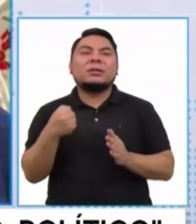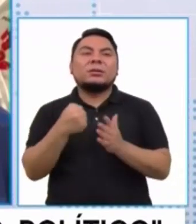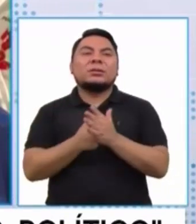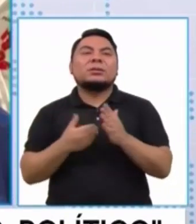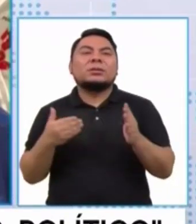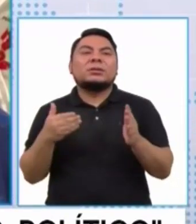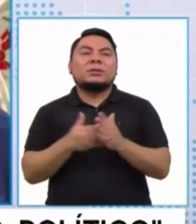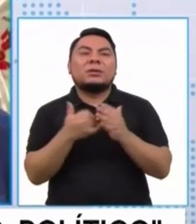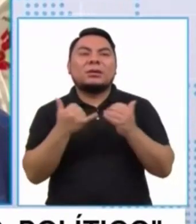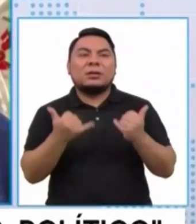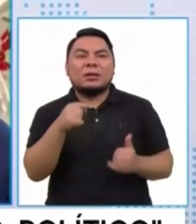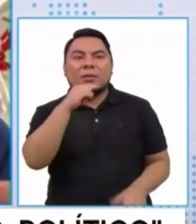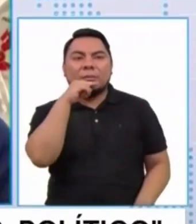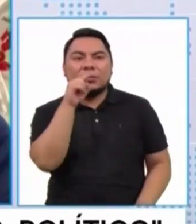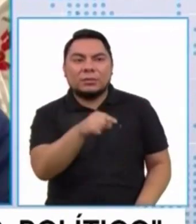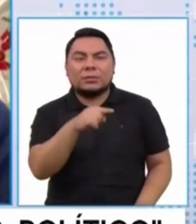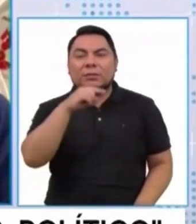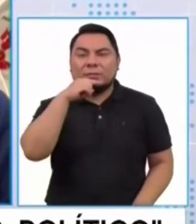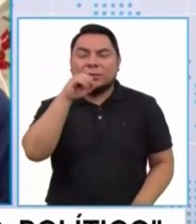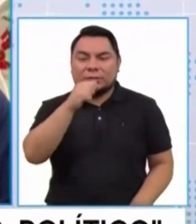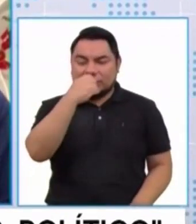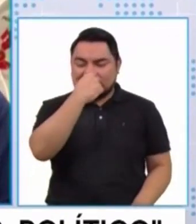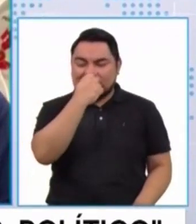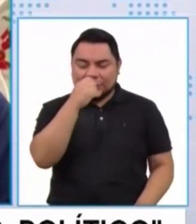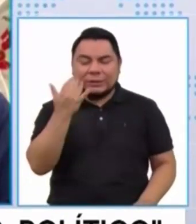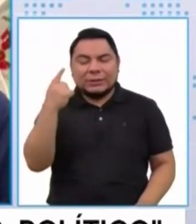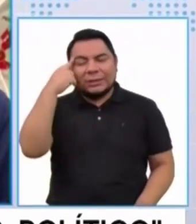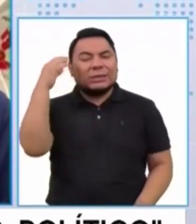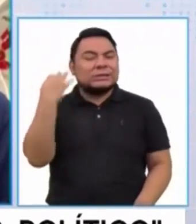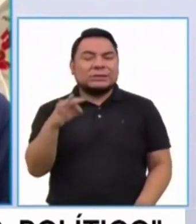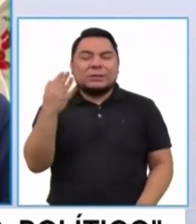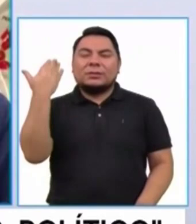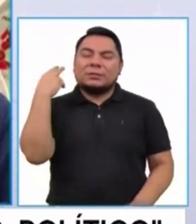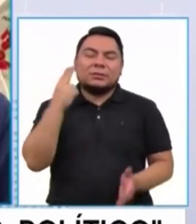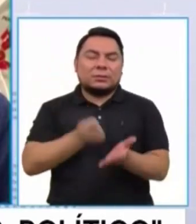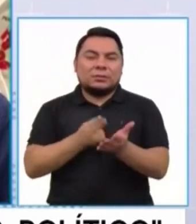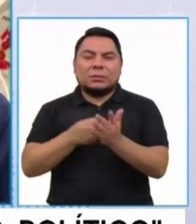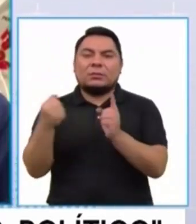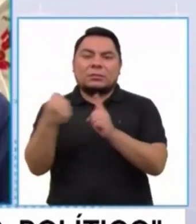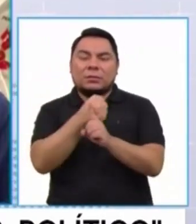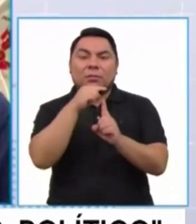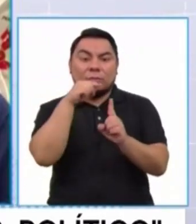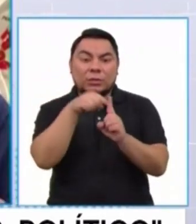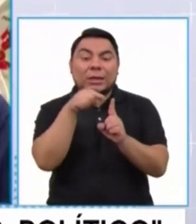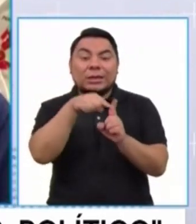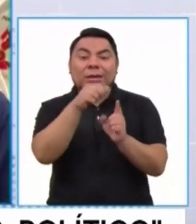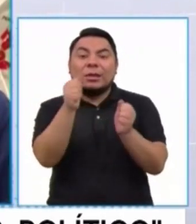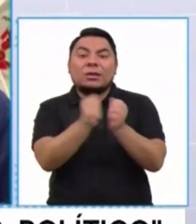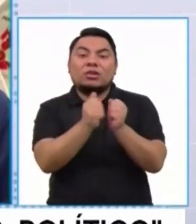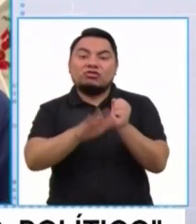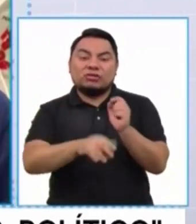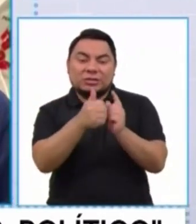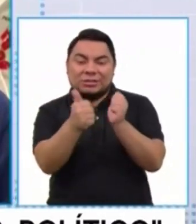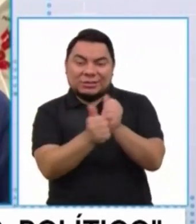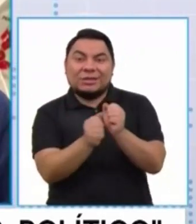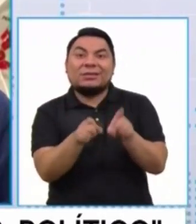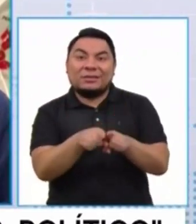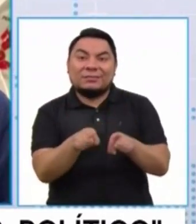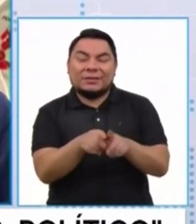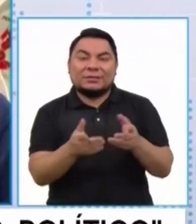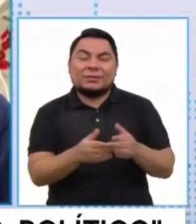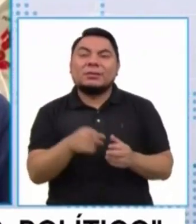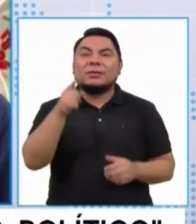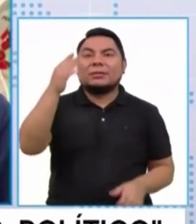violencia frente a la mujer. Donde hay una mujer vejada o maltratada, casi siempre hay un niño maltratado también. Ministra, y ustedes están